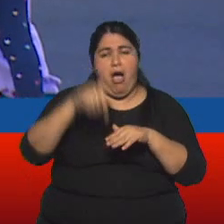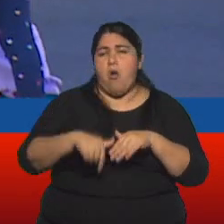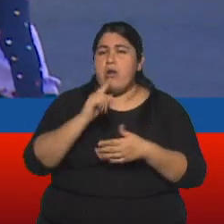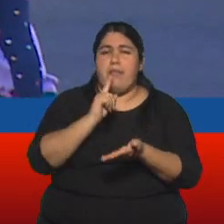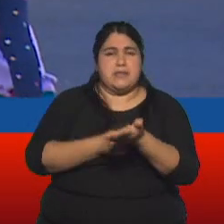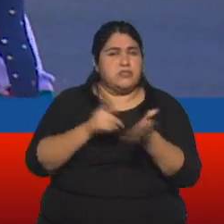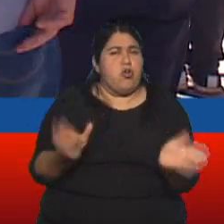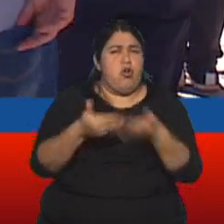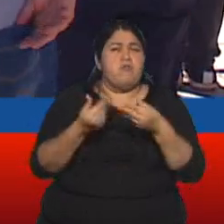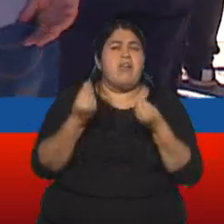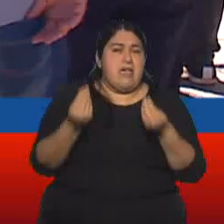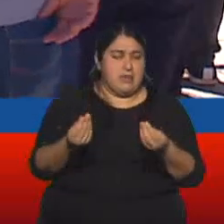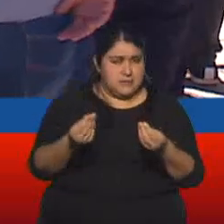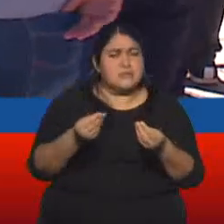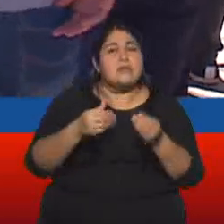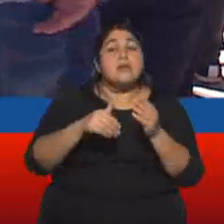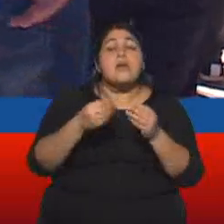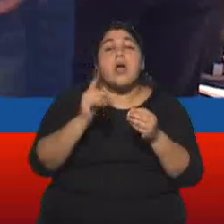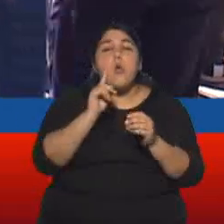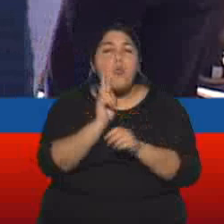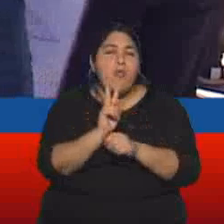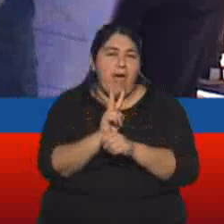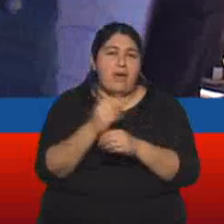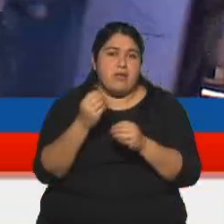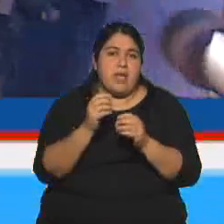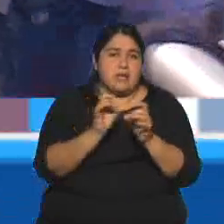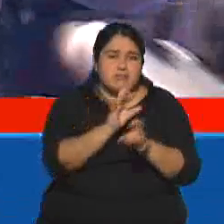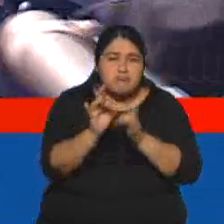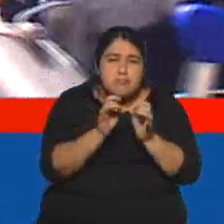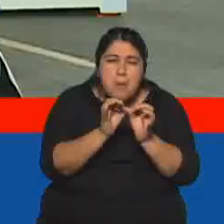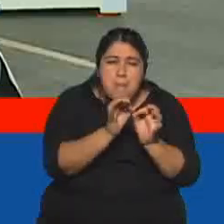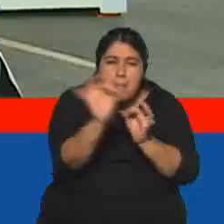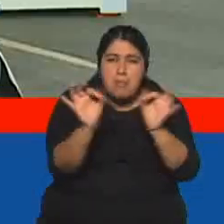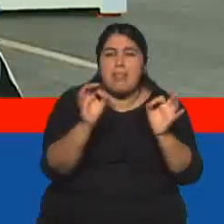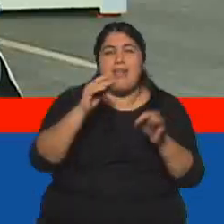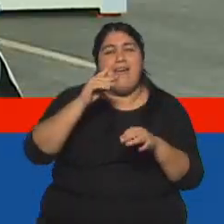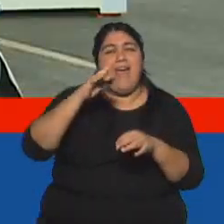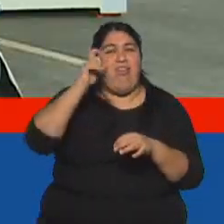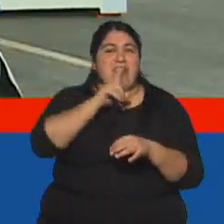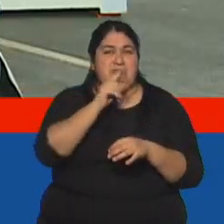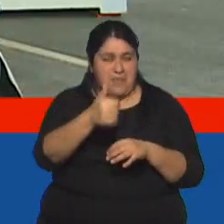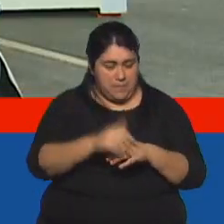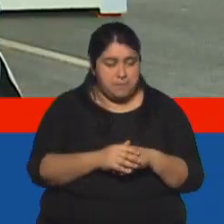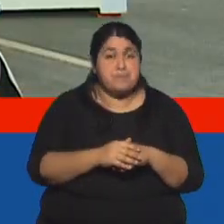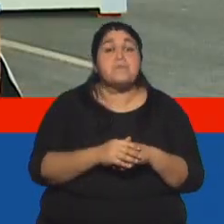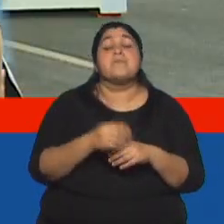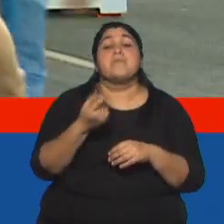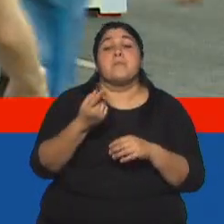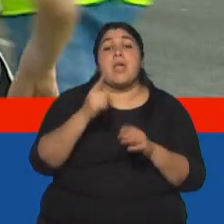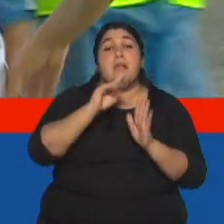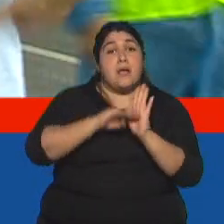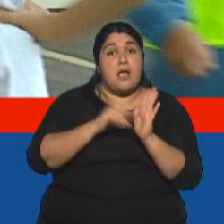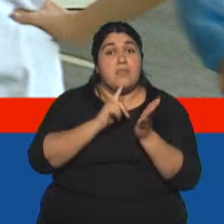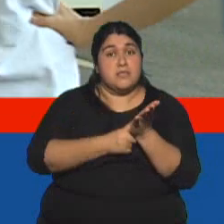evitar el arribo al país de la variante Delta de la cual se desconoce la efectividad de las vacunas. La norma además dispone que quienes